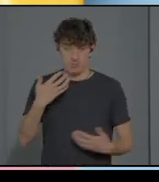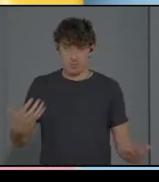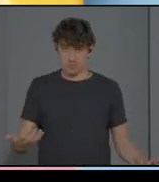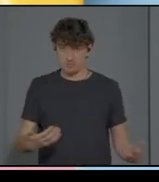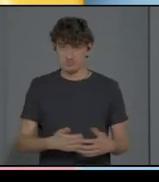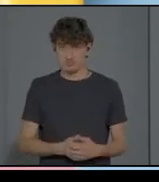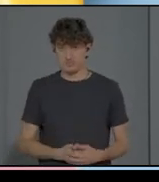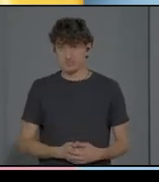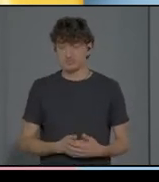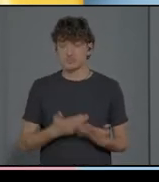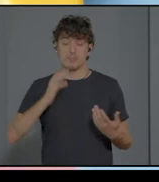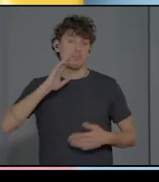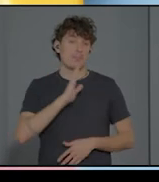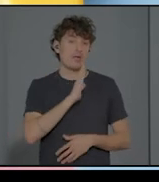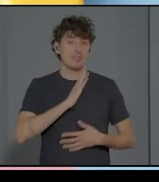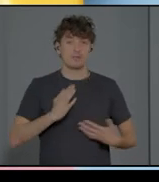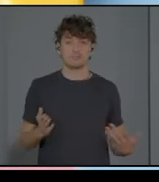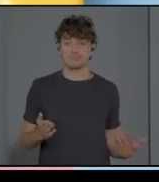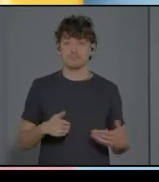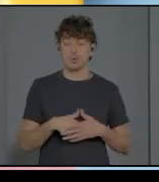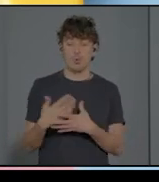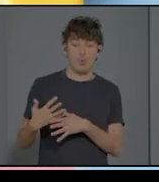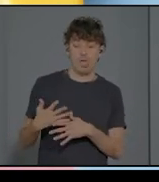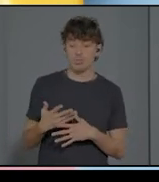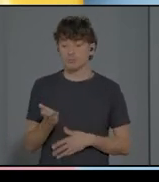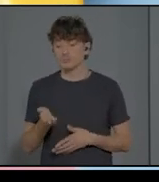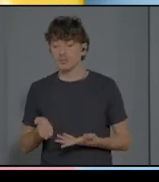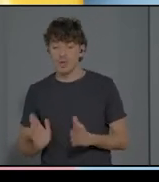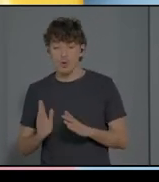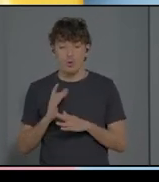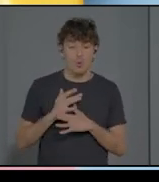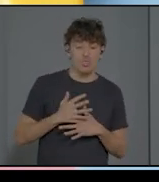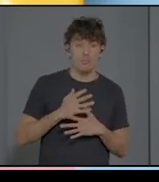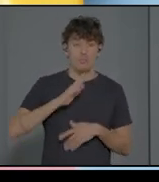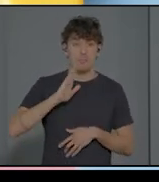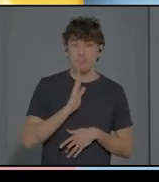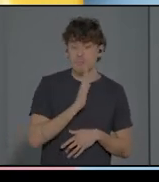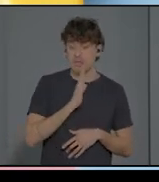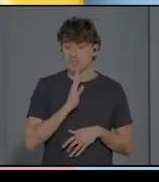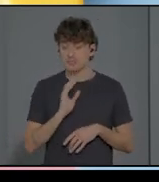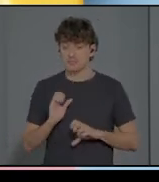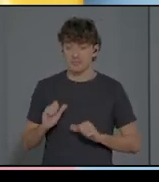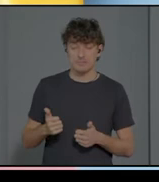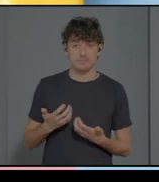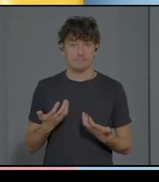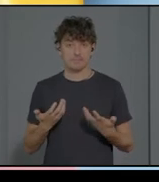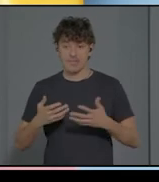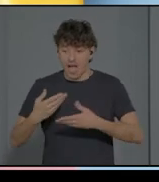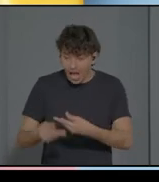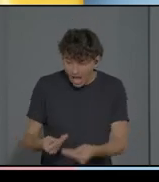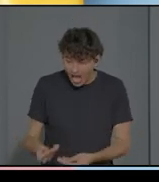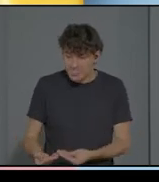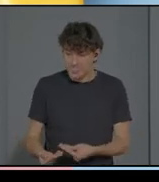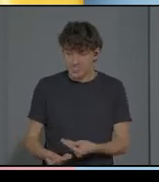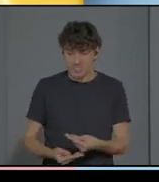está jugando con el niño, la madre tiende a estimular al niño, haz esto, haz lo otro, prepara esto.